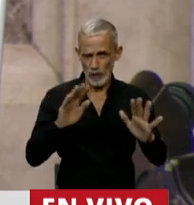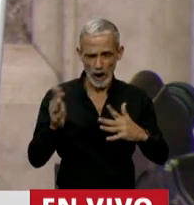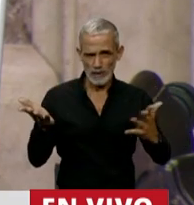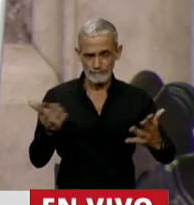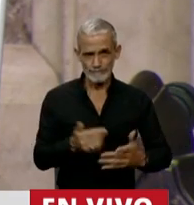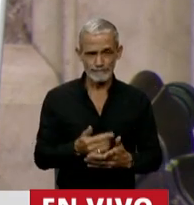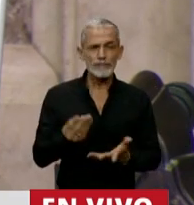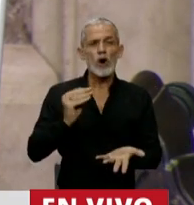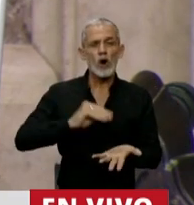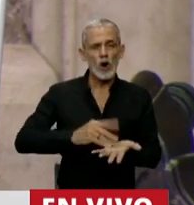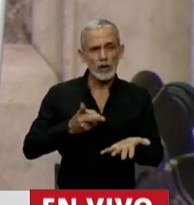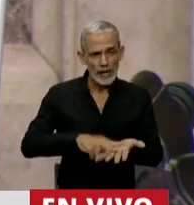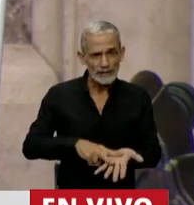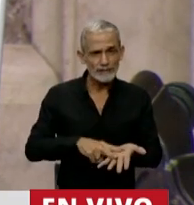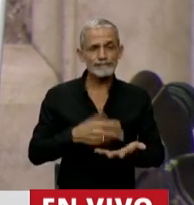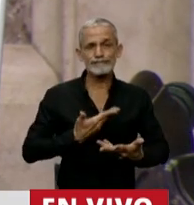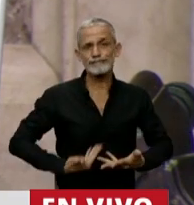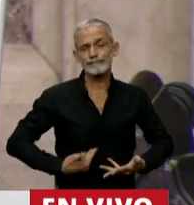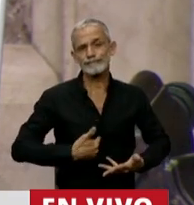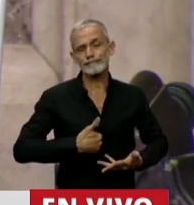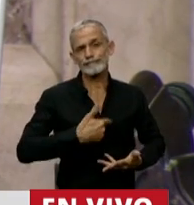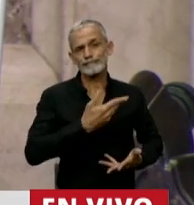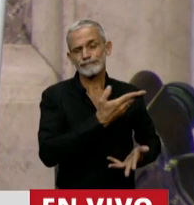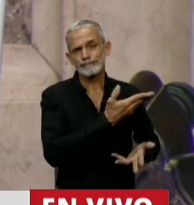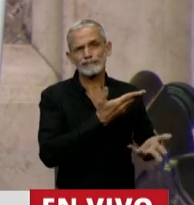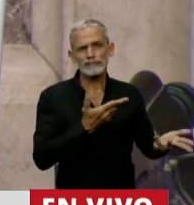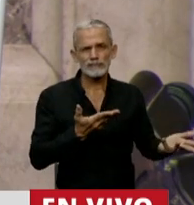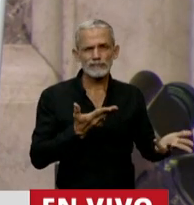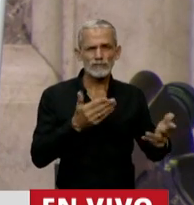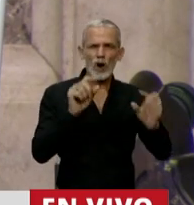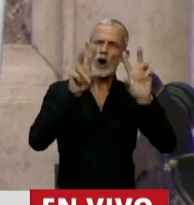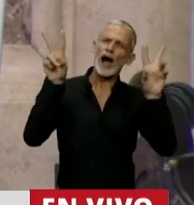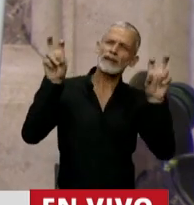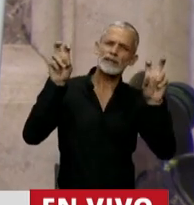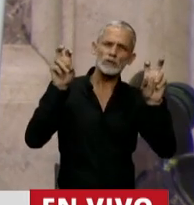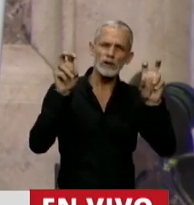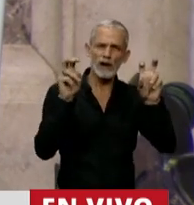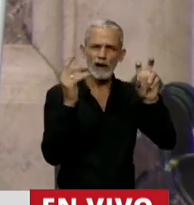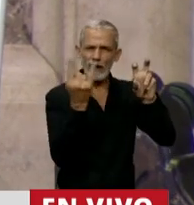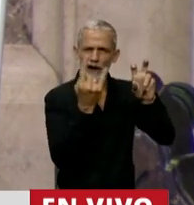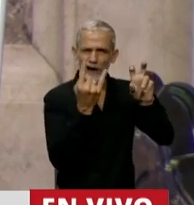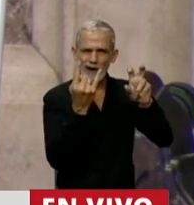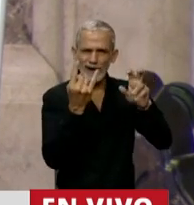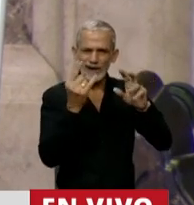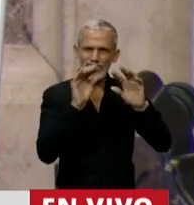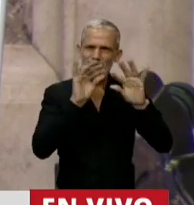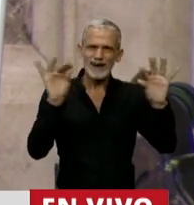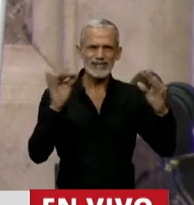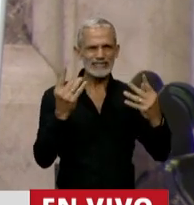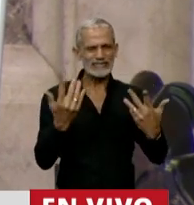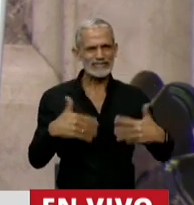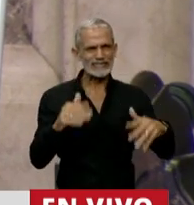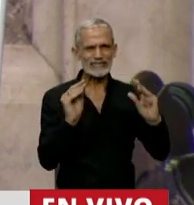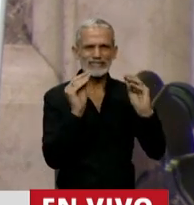Una vez más, el oficialismo elige un título que engaña y que esconde lo que el cuerpo del proyecto encierra.